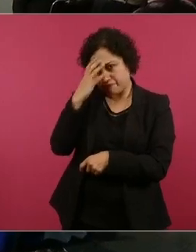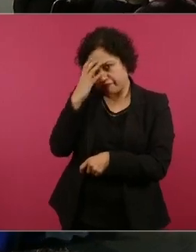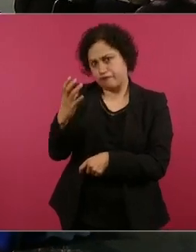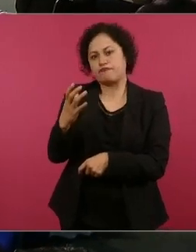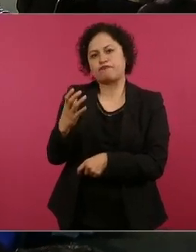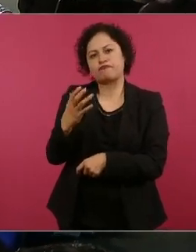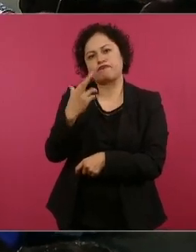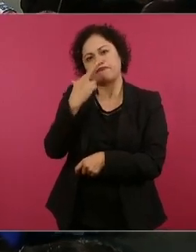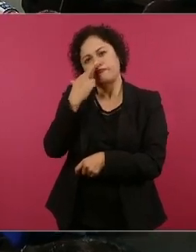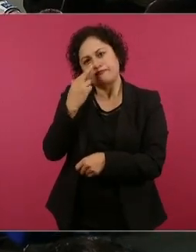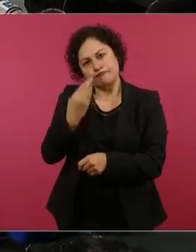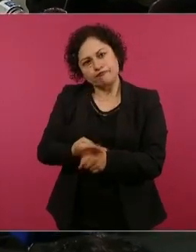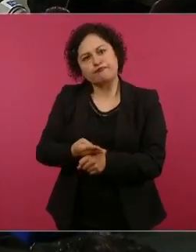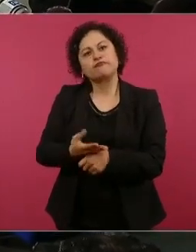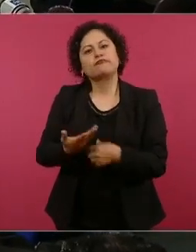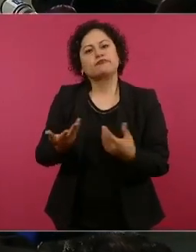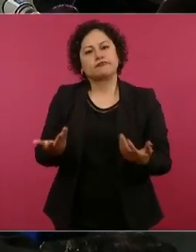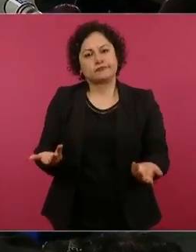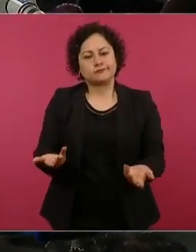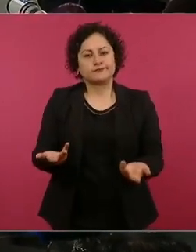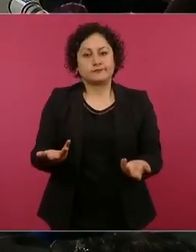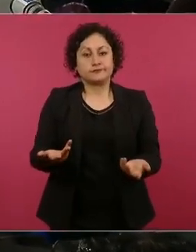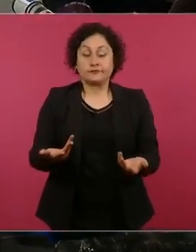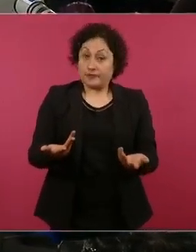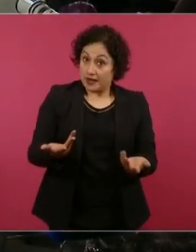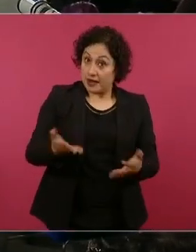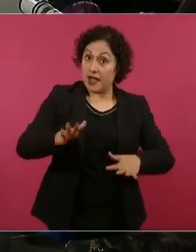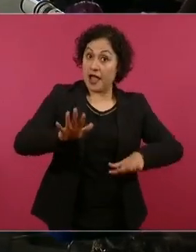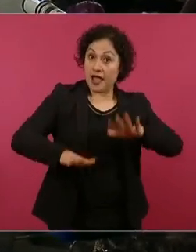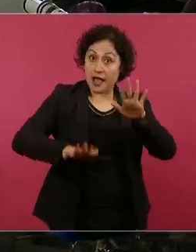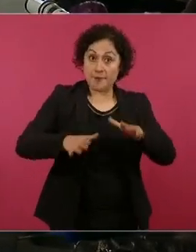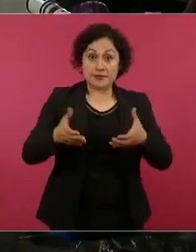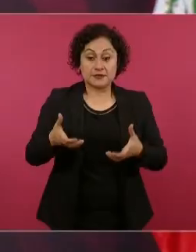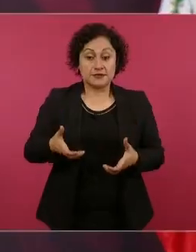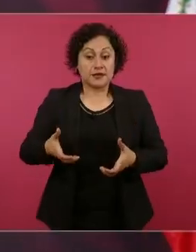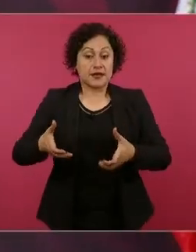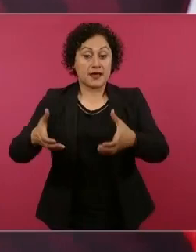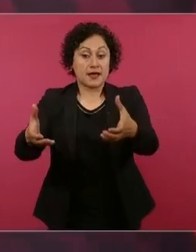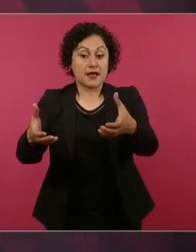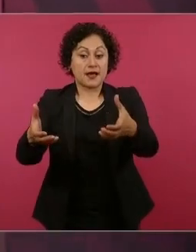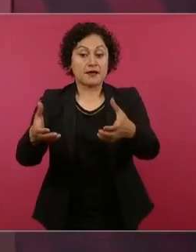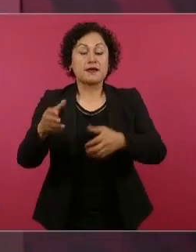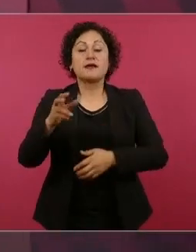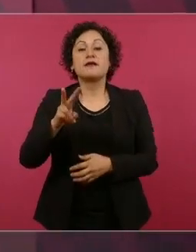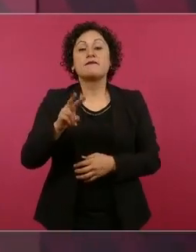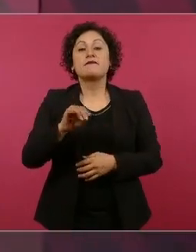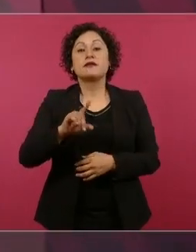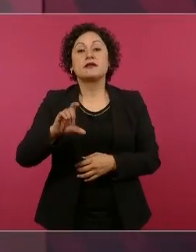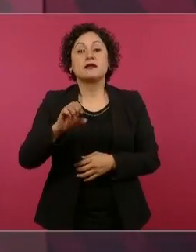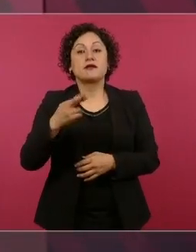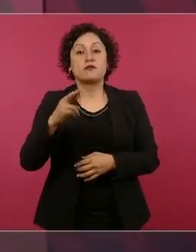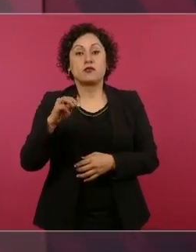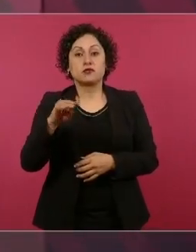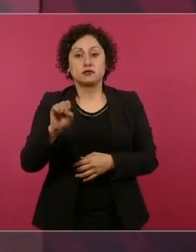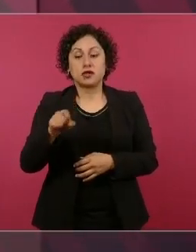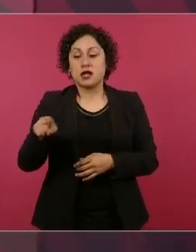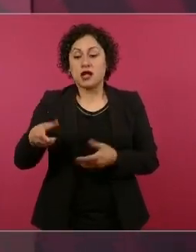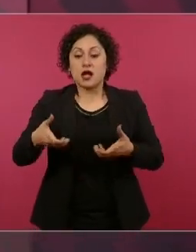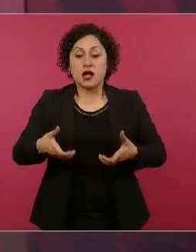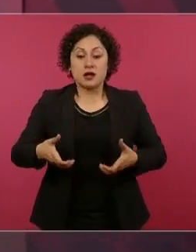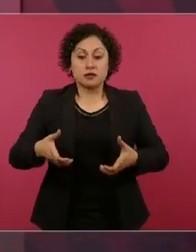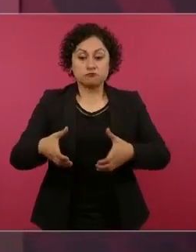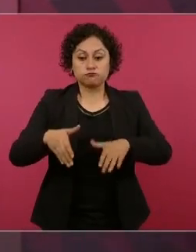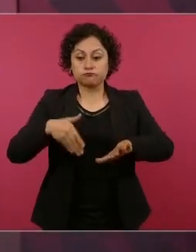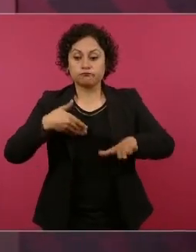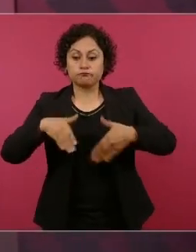por la calle en Villahermoso, por la banqueta, iba